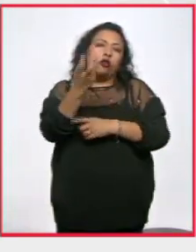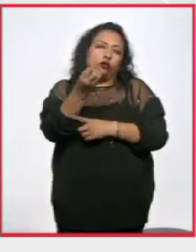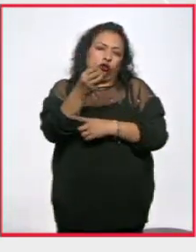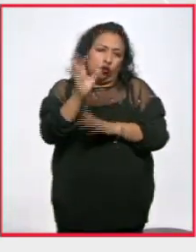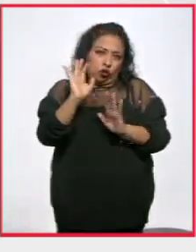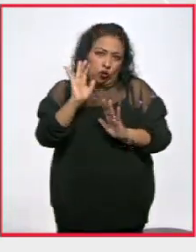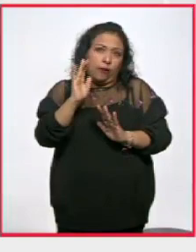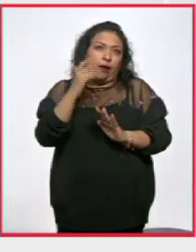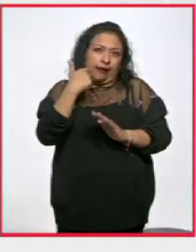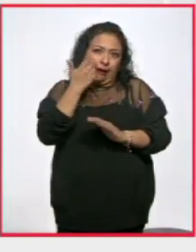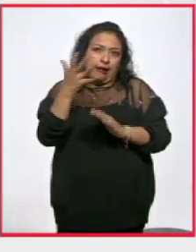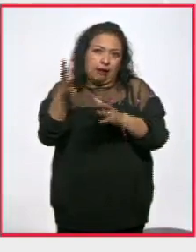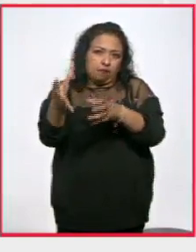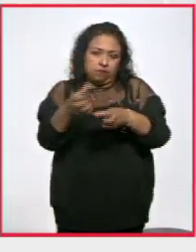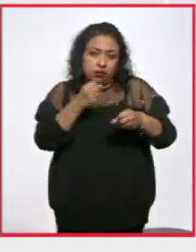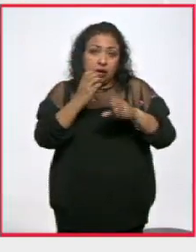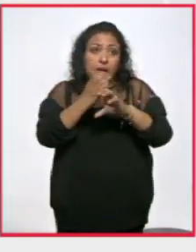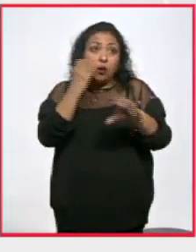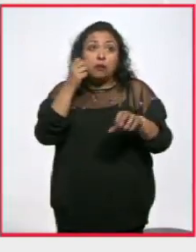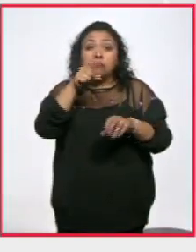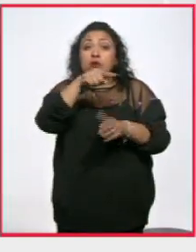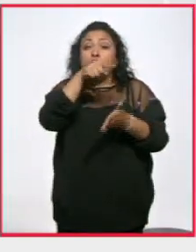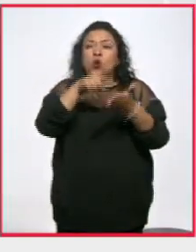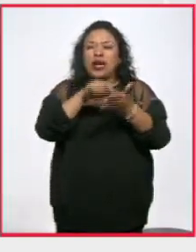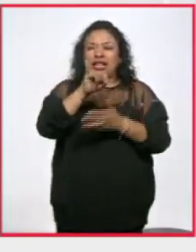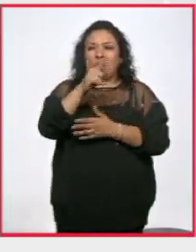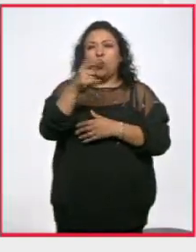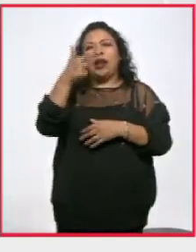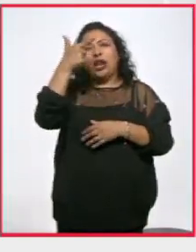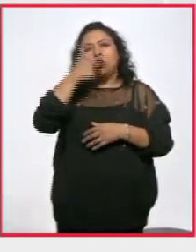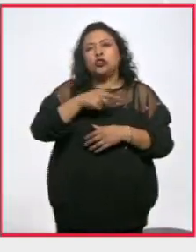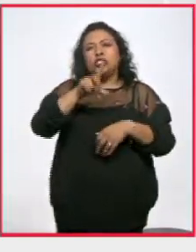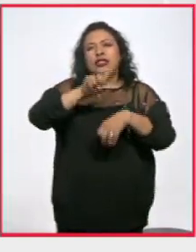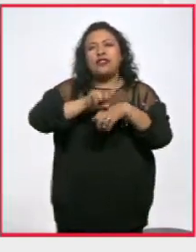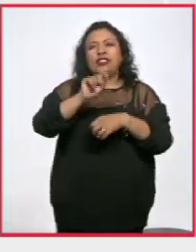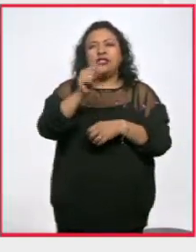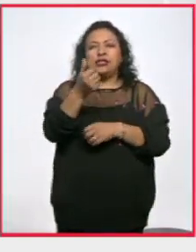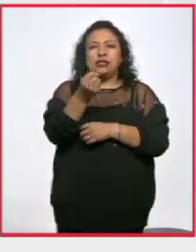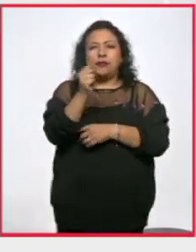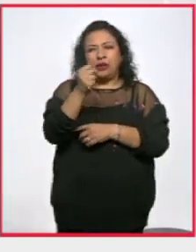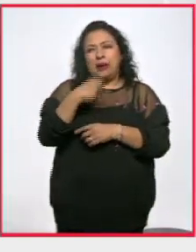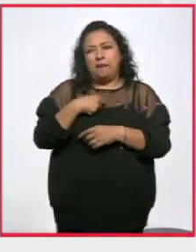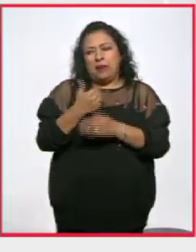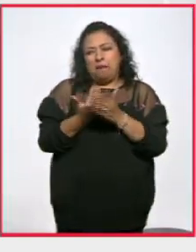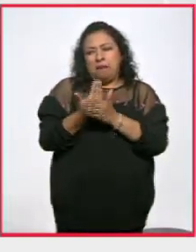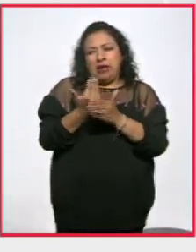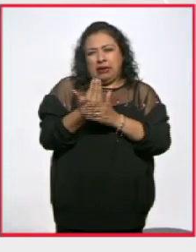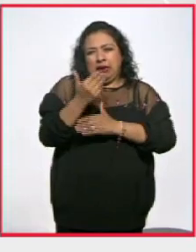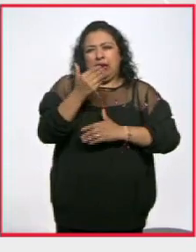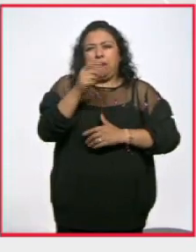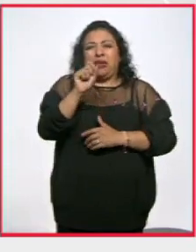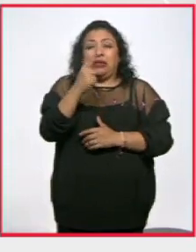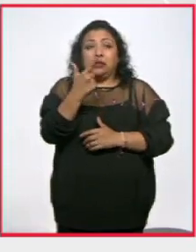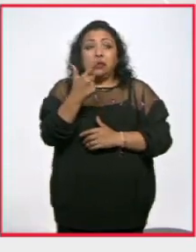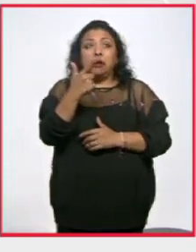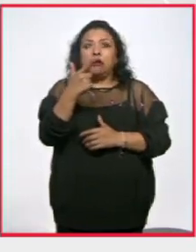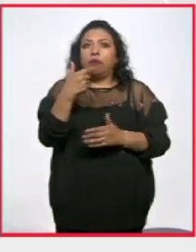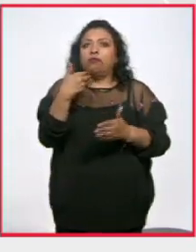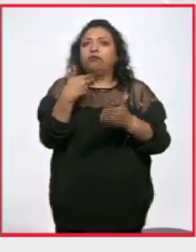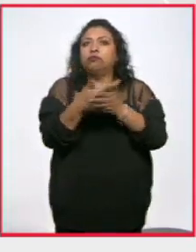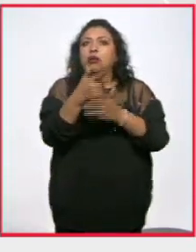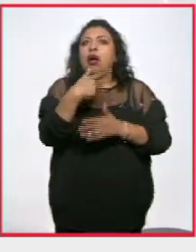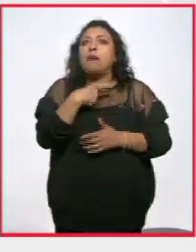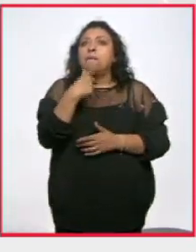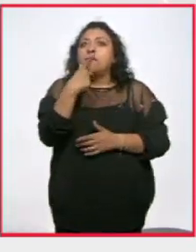Sin embargo, fue en Iguala, durante la noche del 26 de septiembre y la madrugada del 27, donde se toparon con la